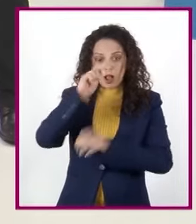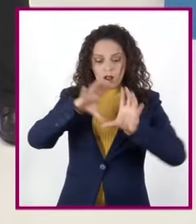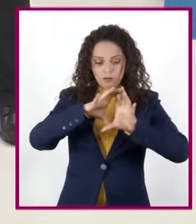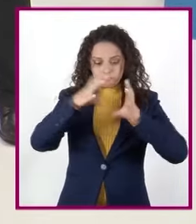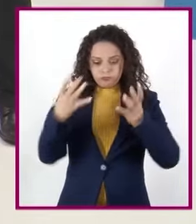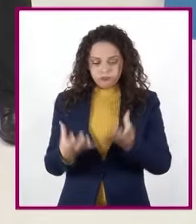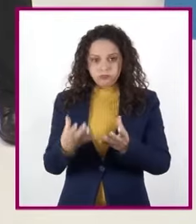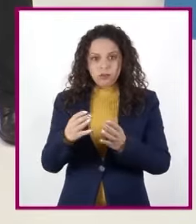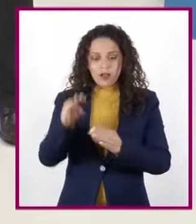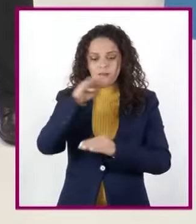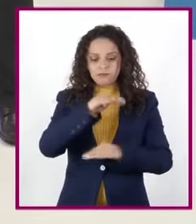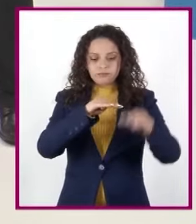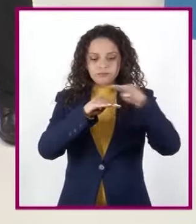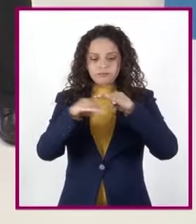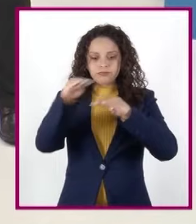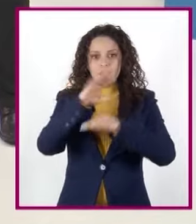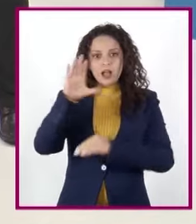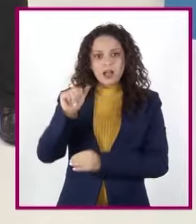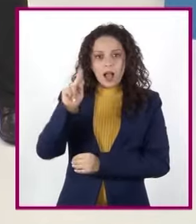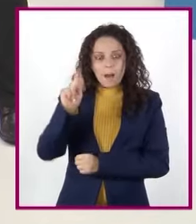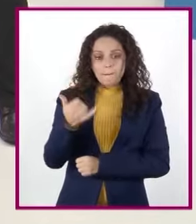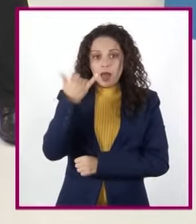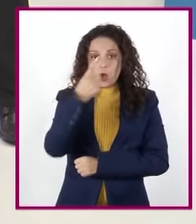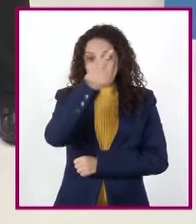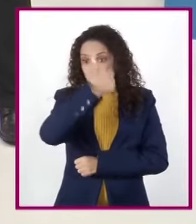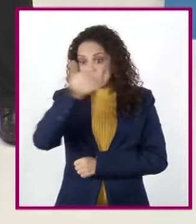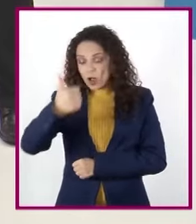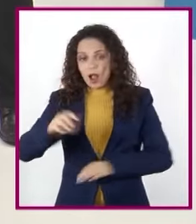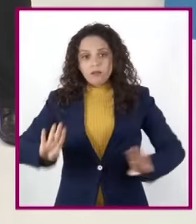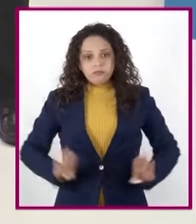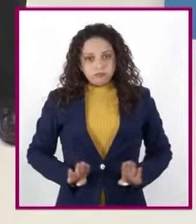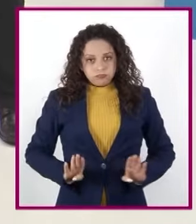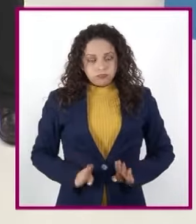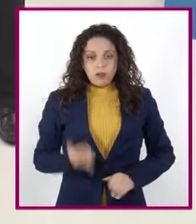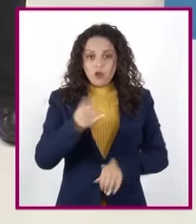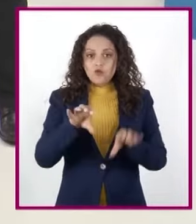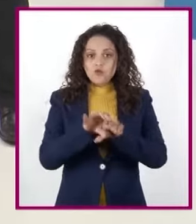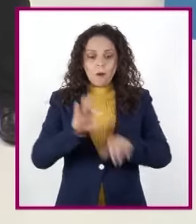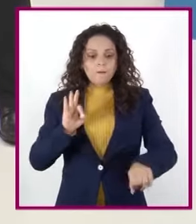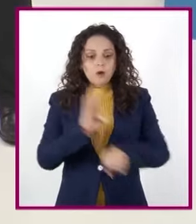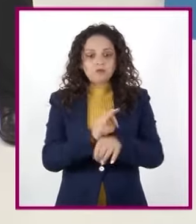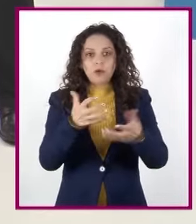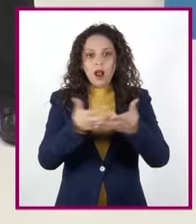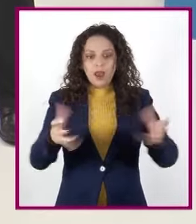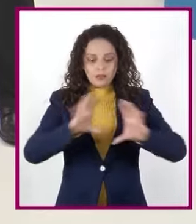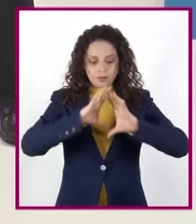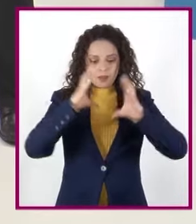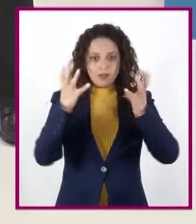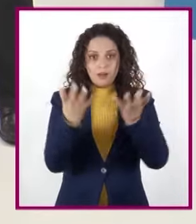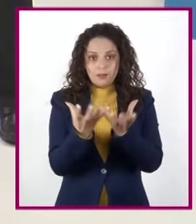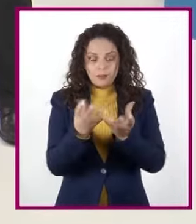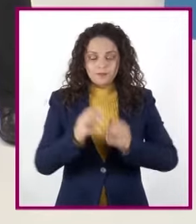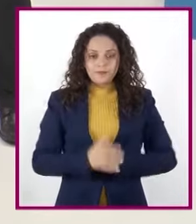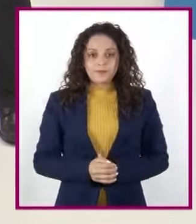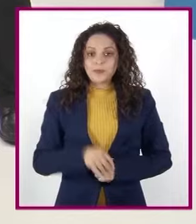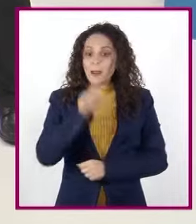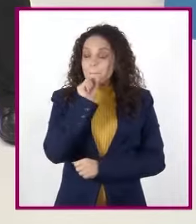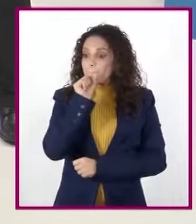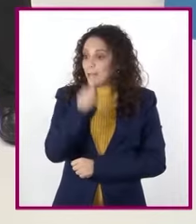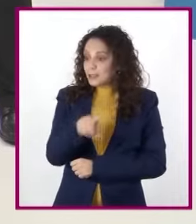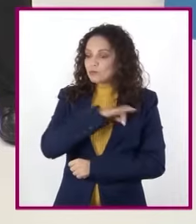conoceremos también las características de cada una de ellas y cómo protegen a nuestro mundo. Así mismo,